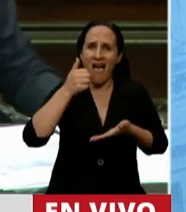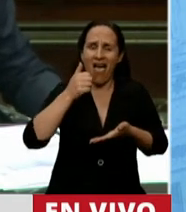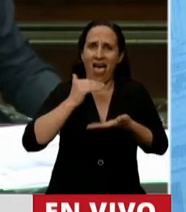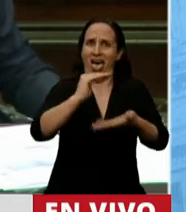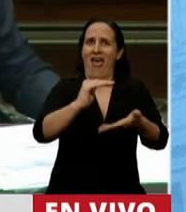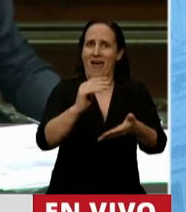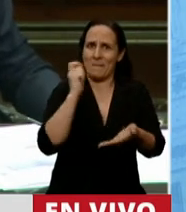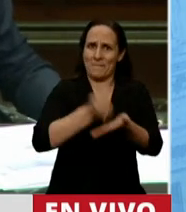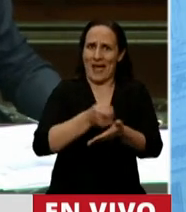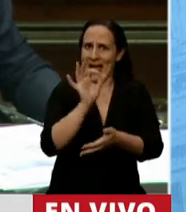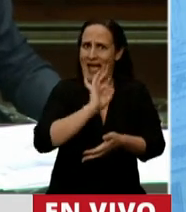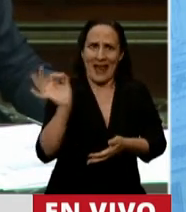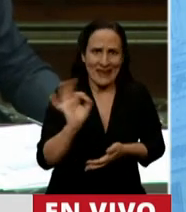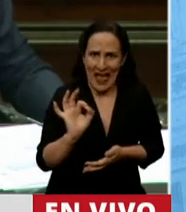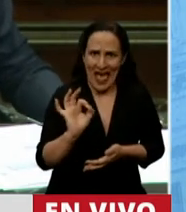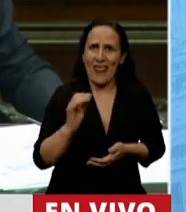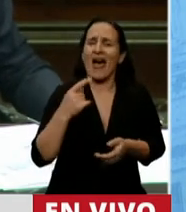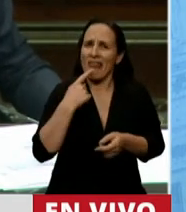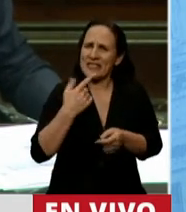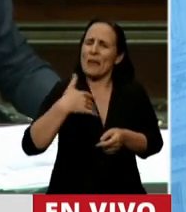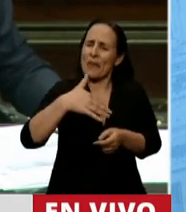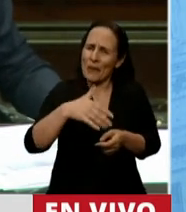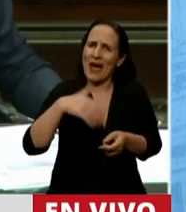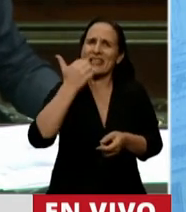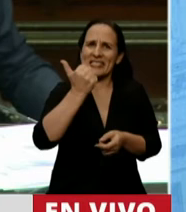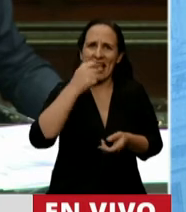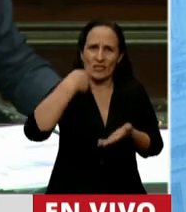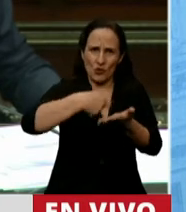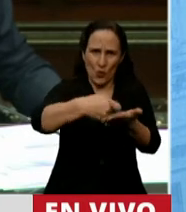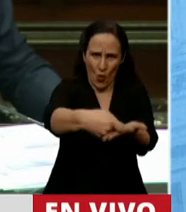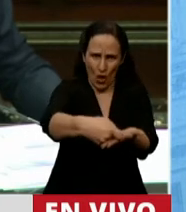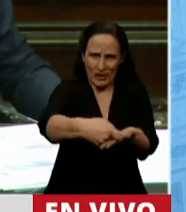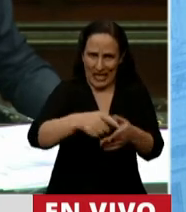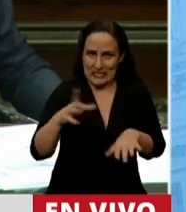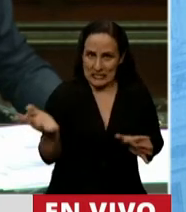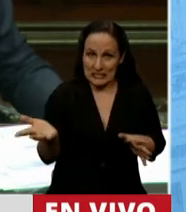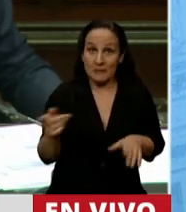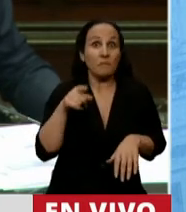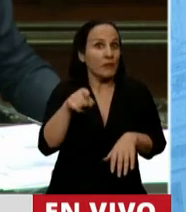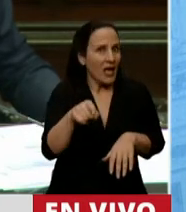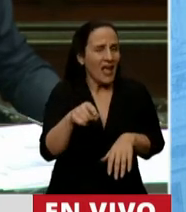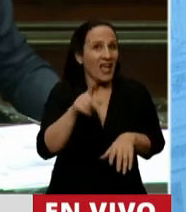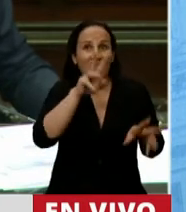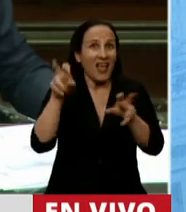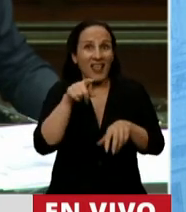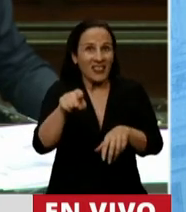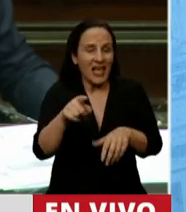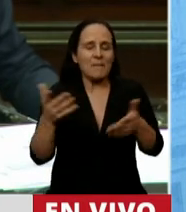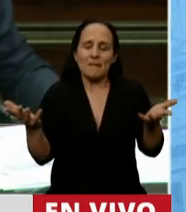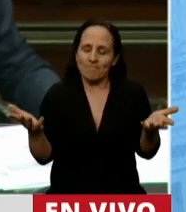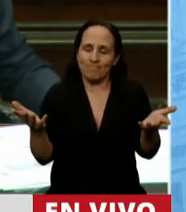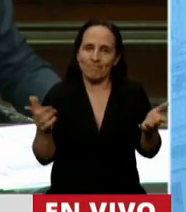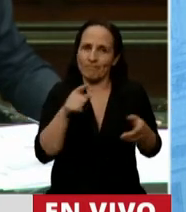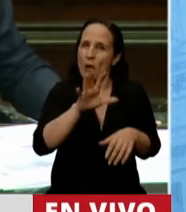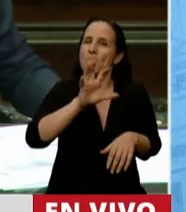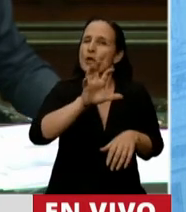se ha dicho que se va a pagar en seis cuotas, sin decir cuándo se empieza a pagar? Y esto repercute además en la vida general de